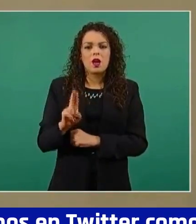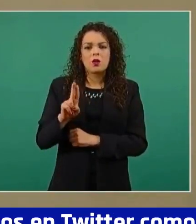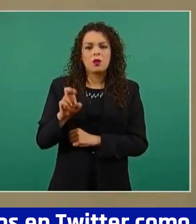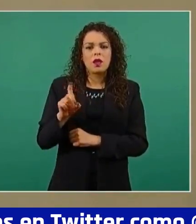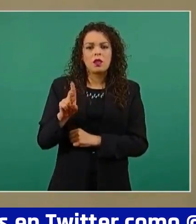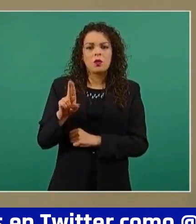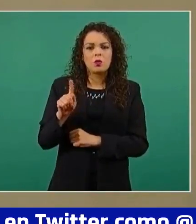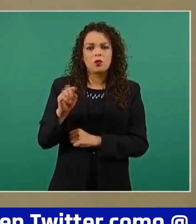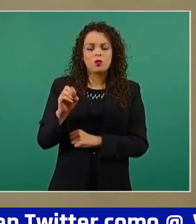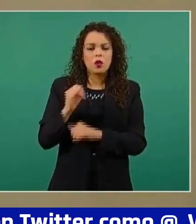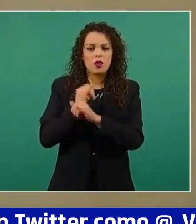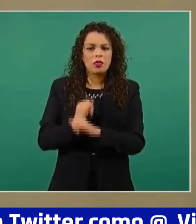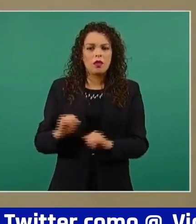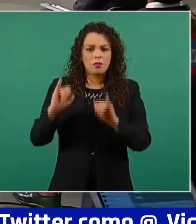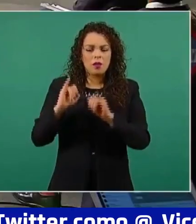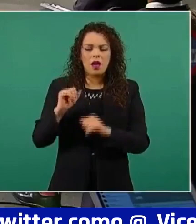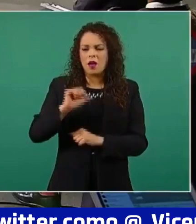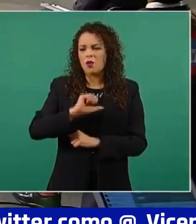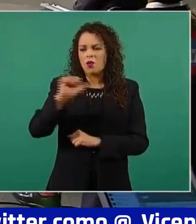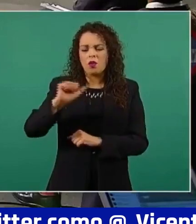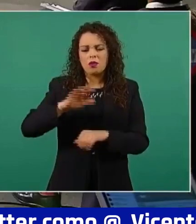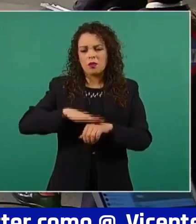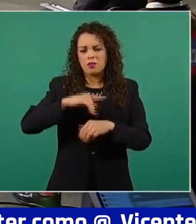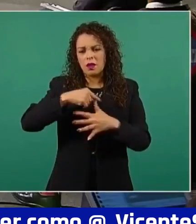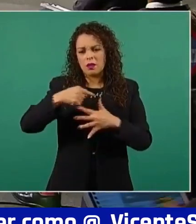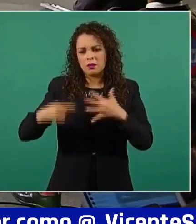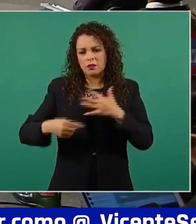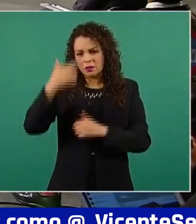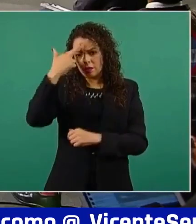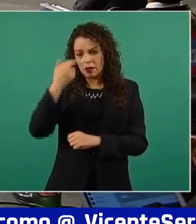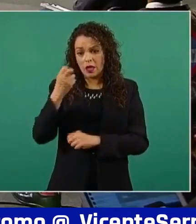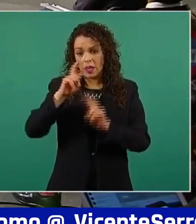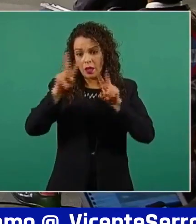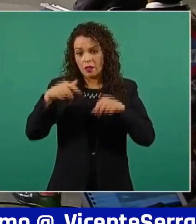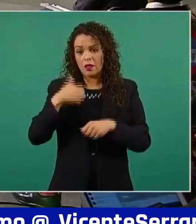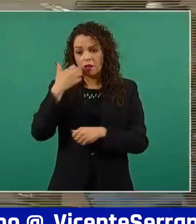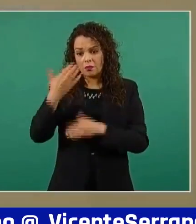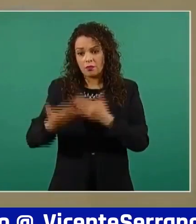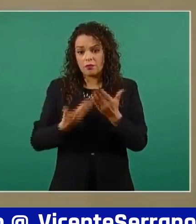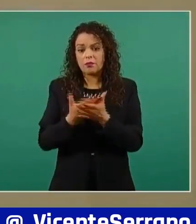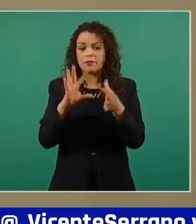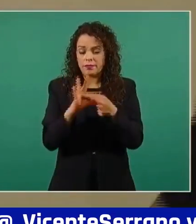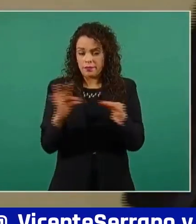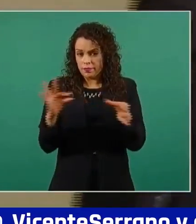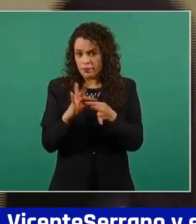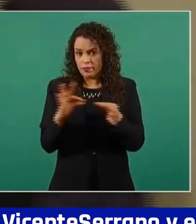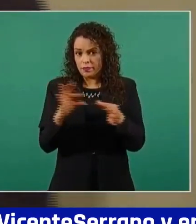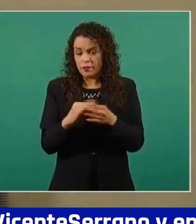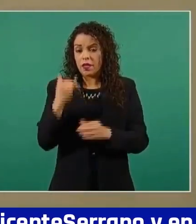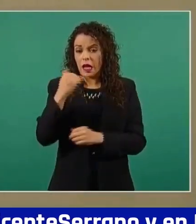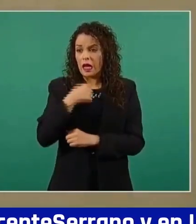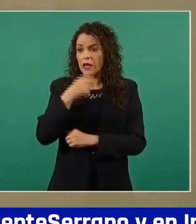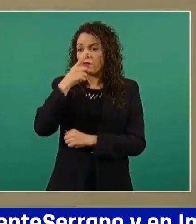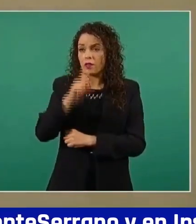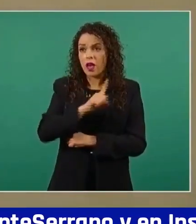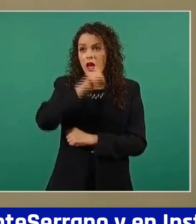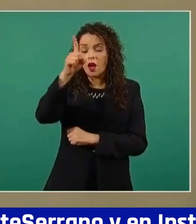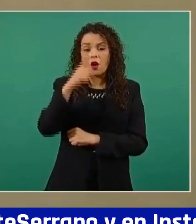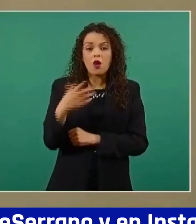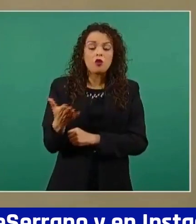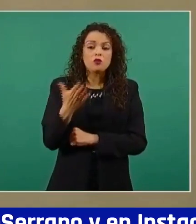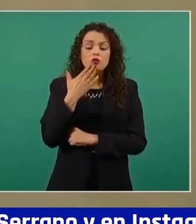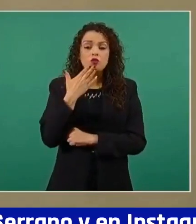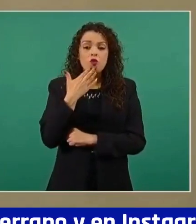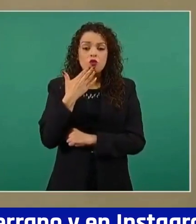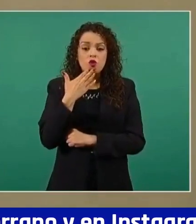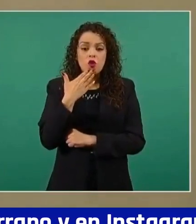otras muchas causas. Comentarle ese tema, señor presidente, en particular y decirle que en Sonora, que estamos de